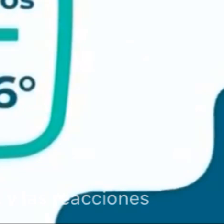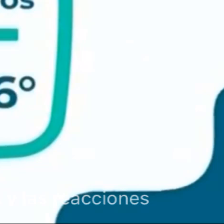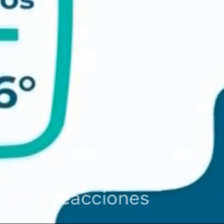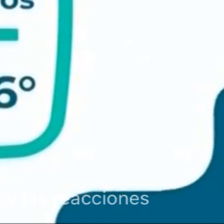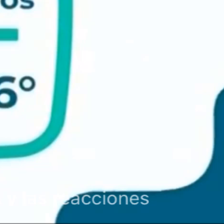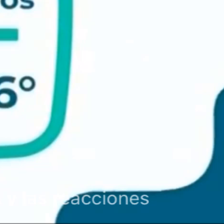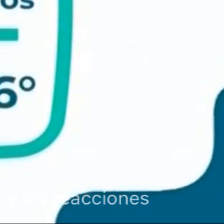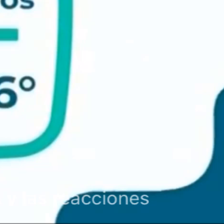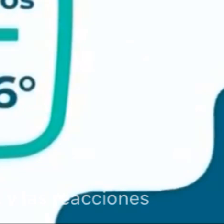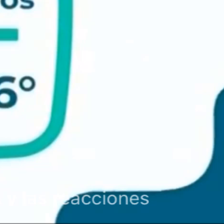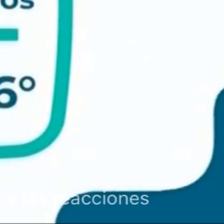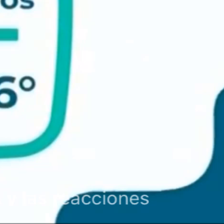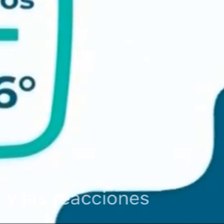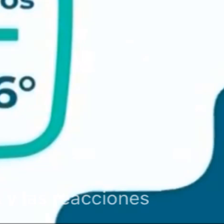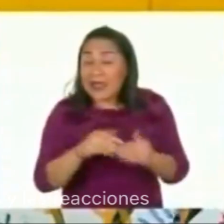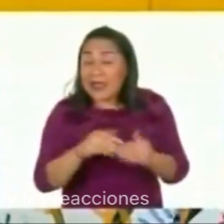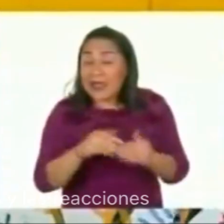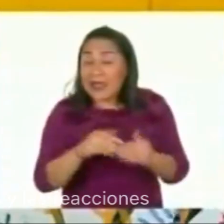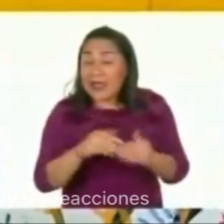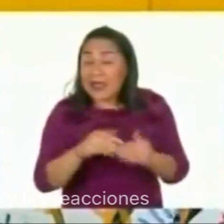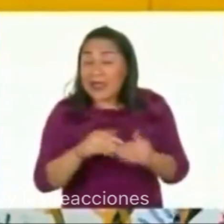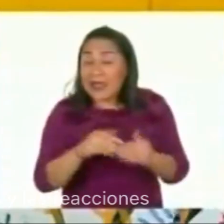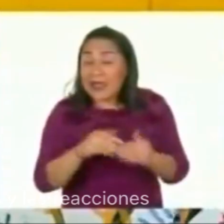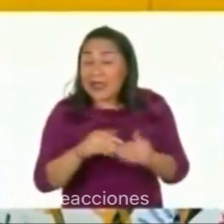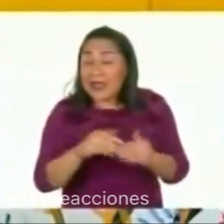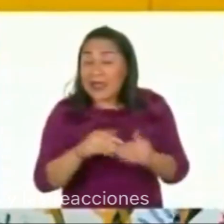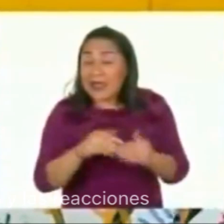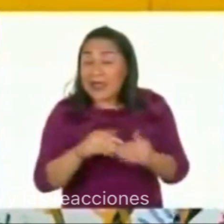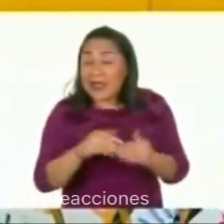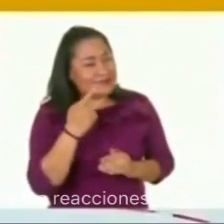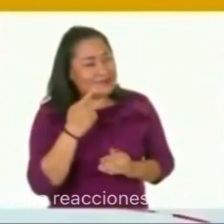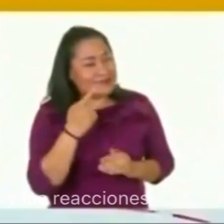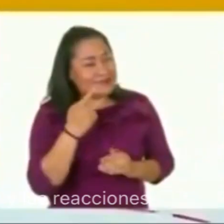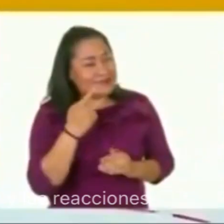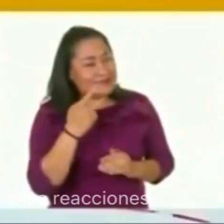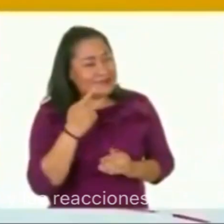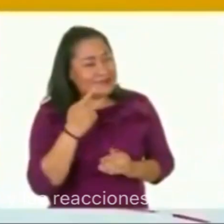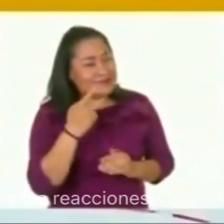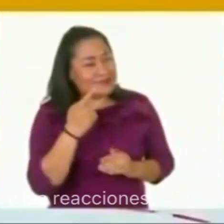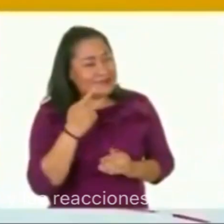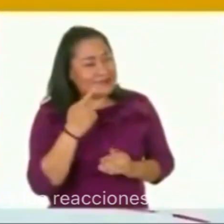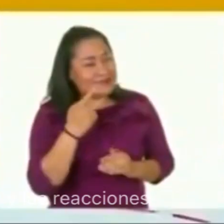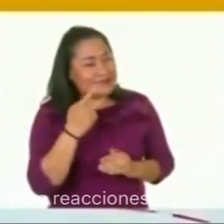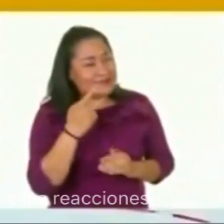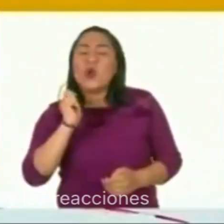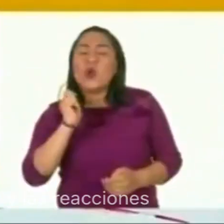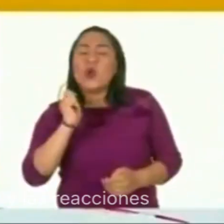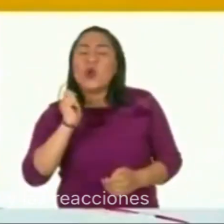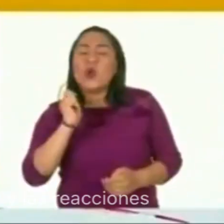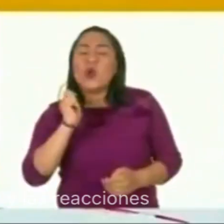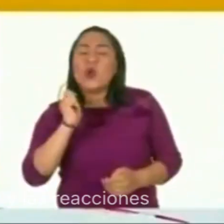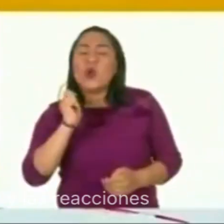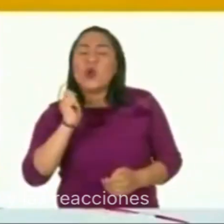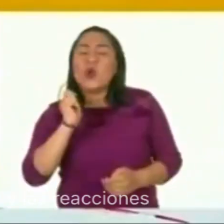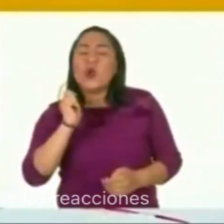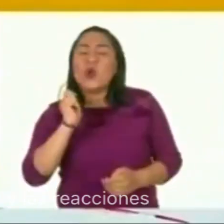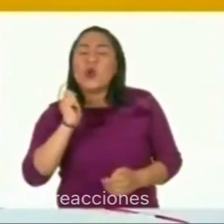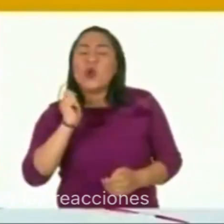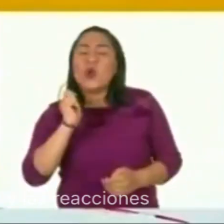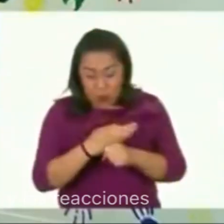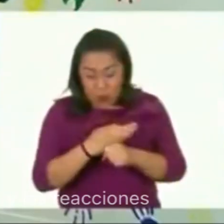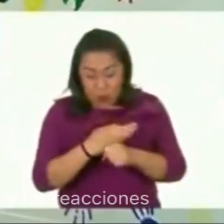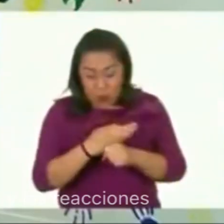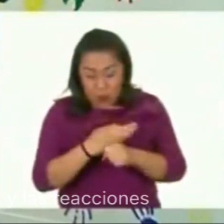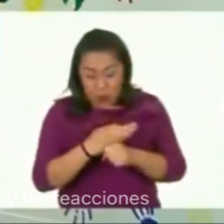leyes contribuyen al bienestar de todas y todos. La clase comienza con Panchito. Nos cuenta que está leyendo un libro de ciencia ficción llamado Yo